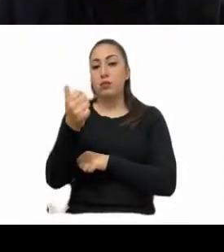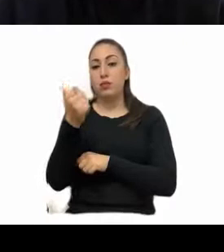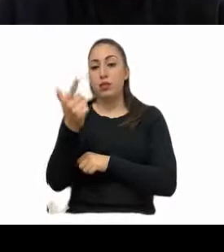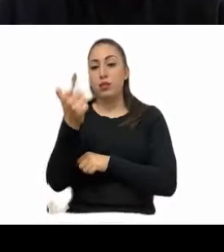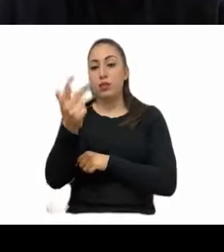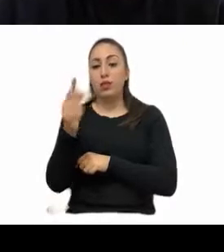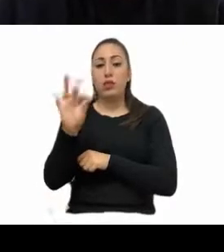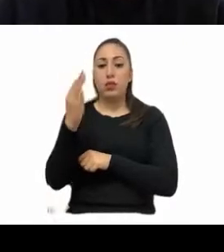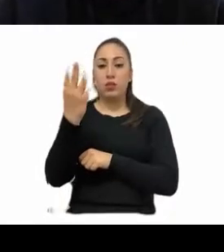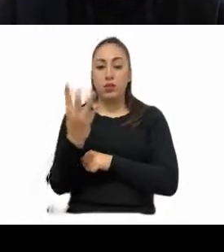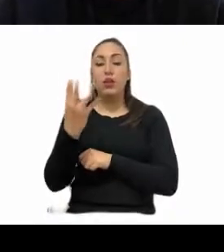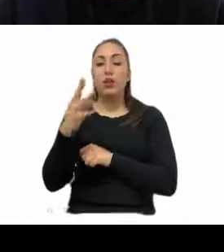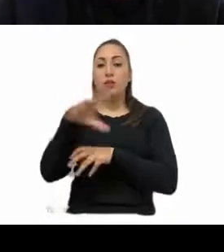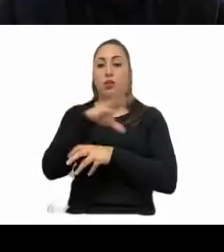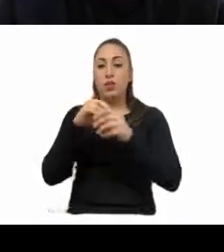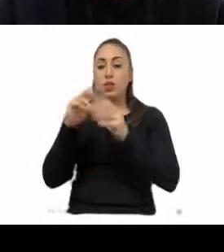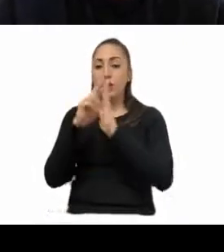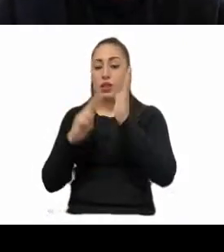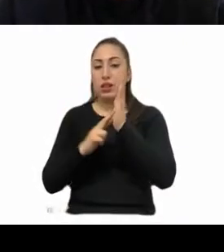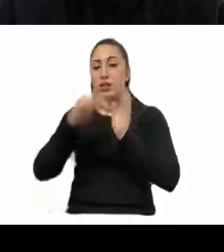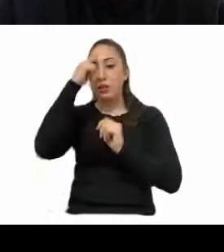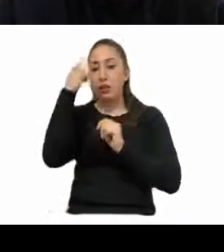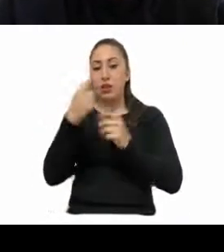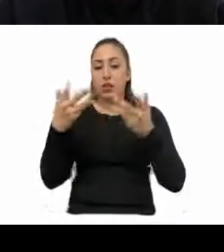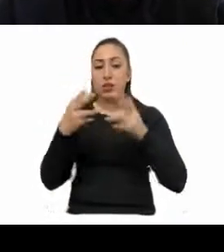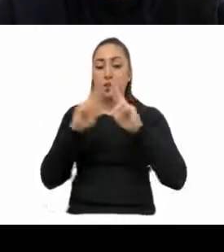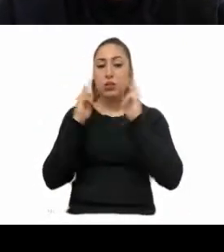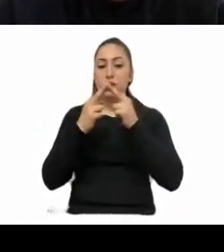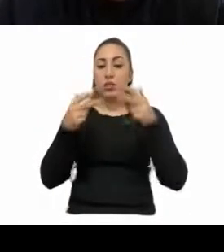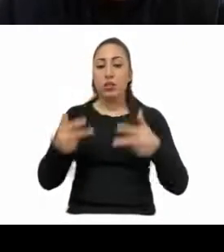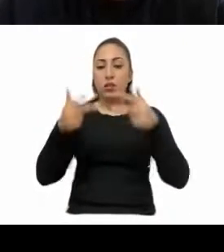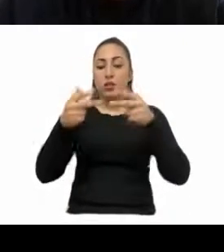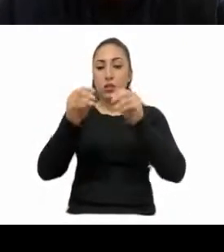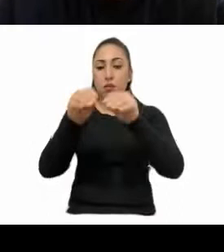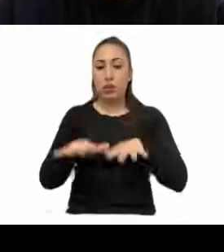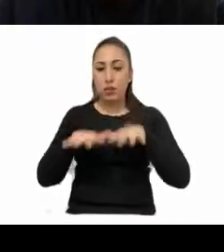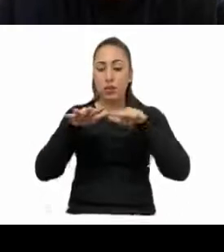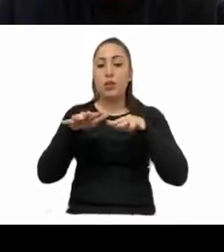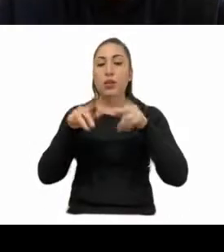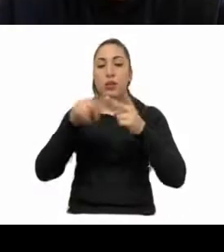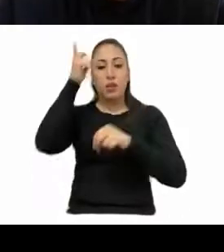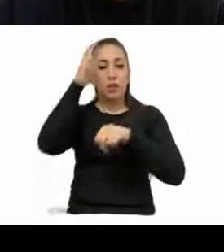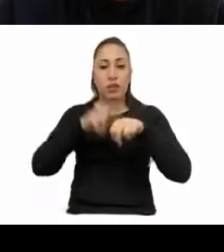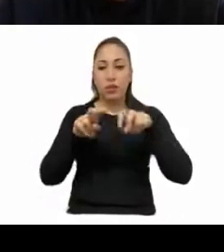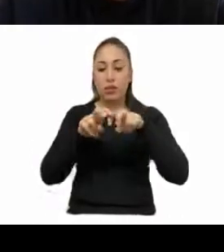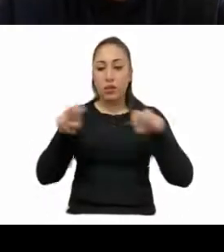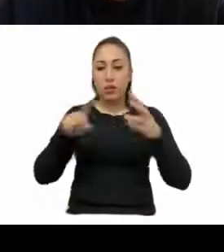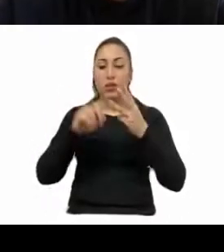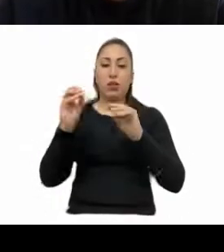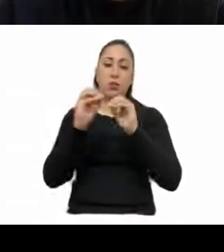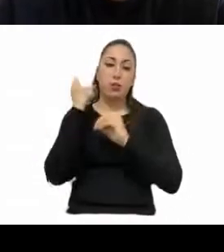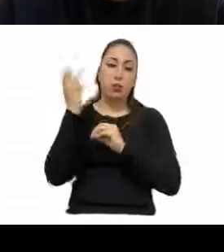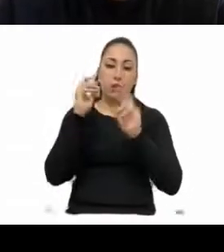cuarenta y cuatro de las reglas para desarrollar las sesiones vía remotas para el pleno, mesa directiva, junta, conferencia,